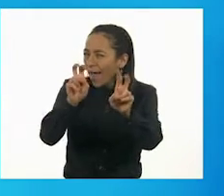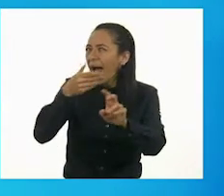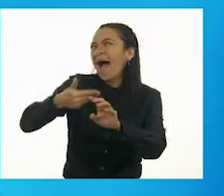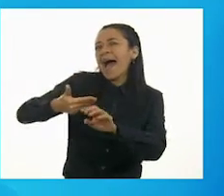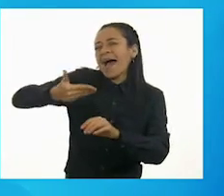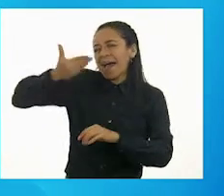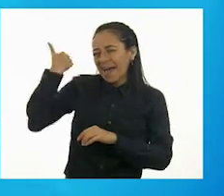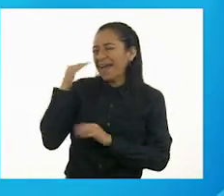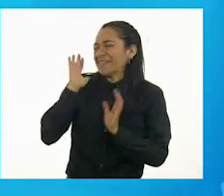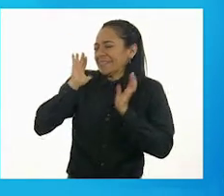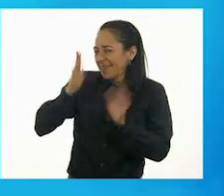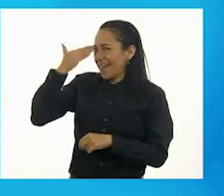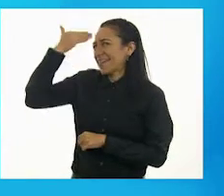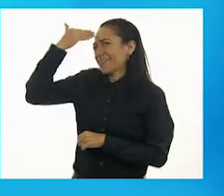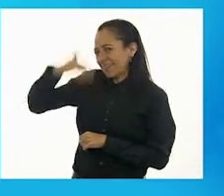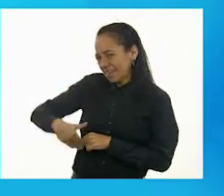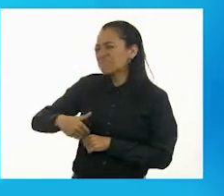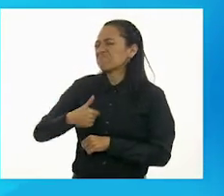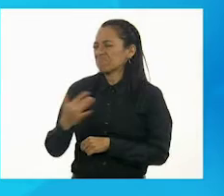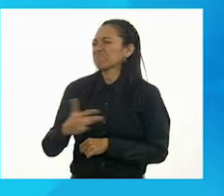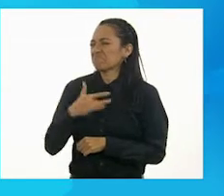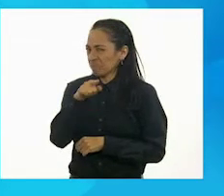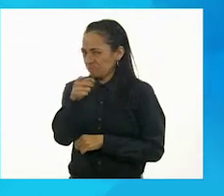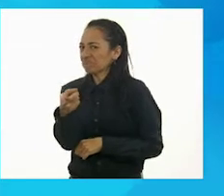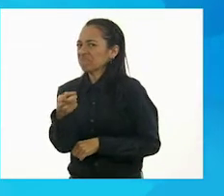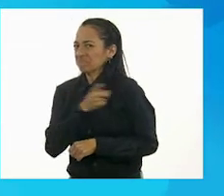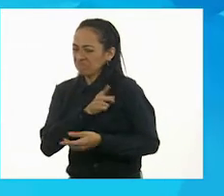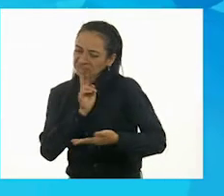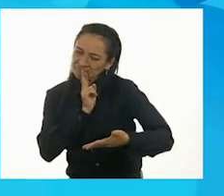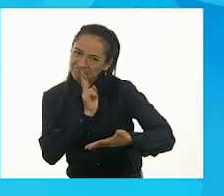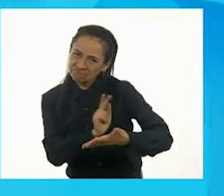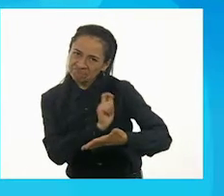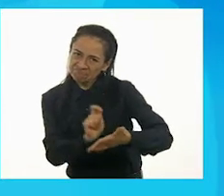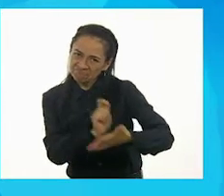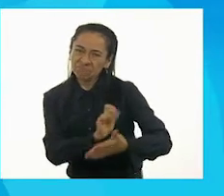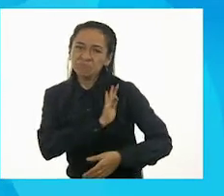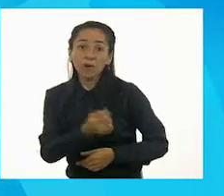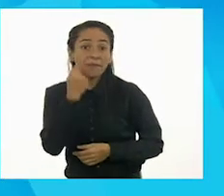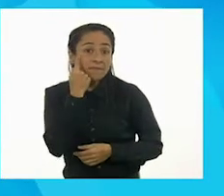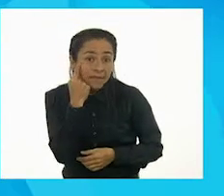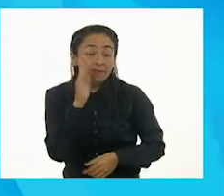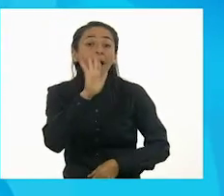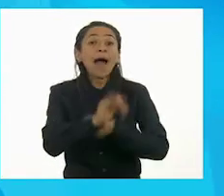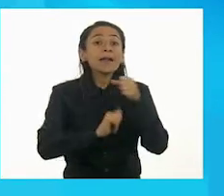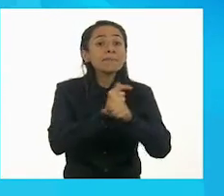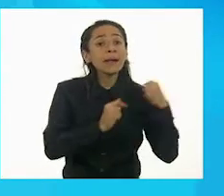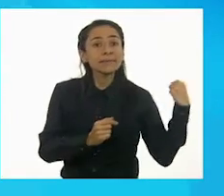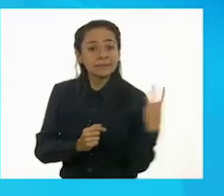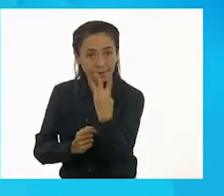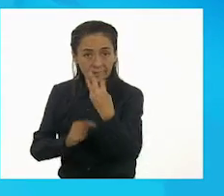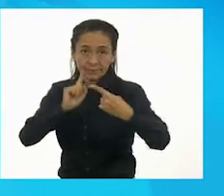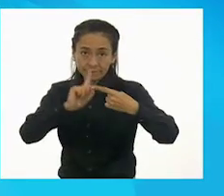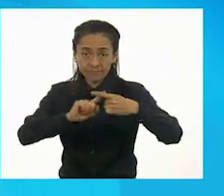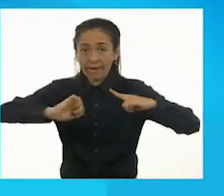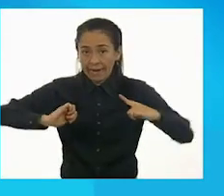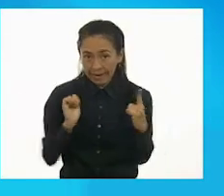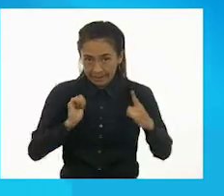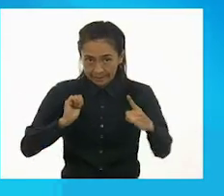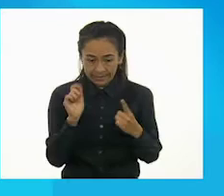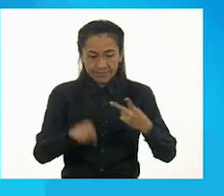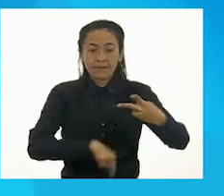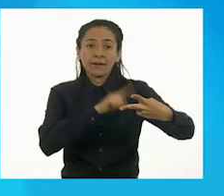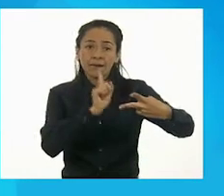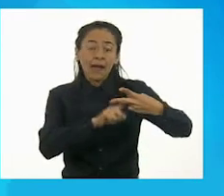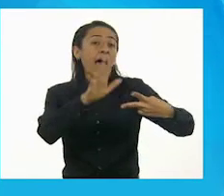sé que lo puedes contestar solo también. Tenemos ahí tres animales, Ale. Tenemos una gallina, un gato